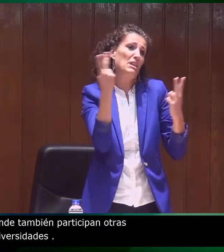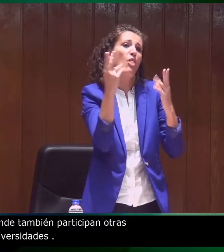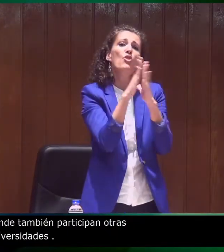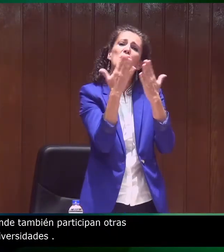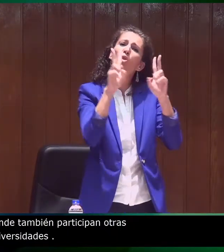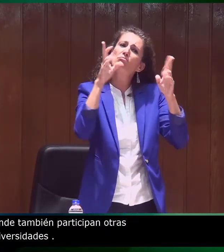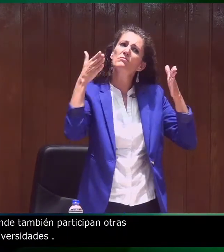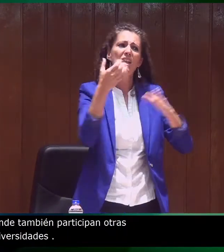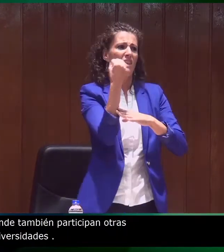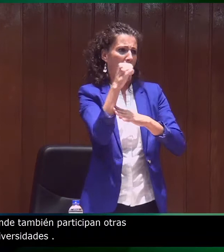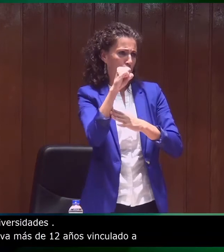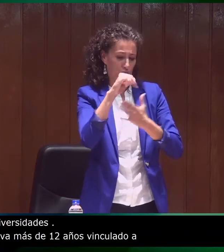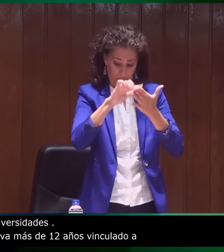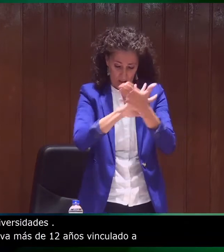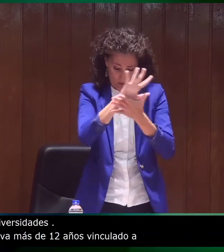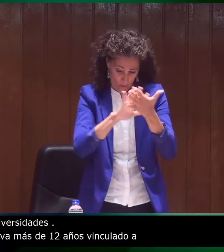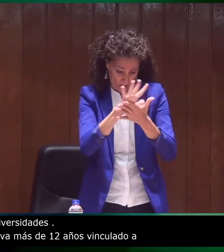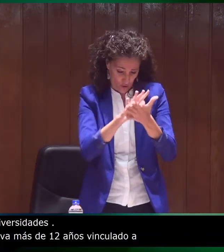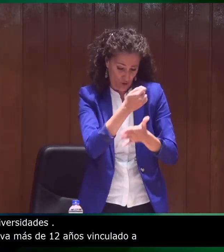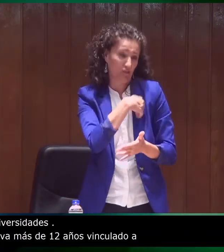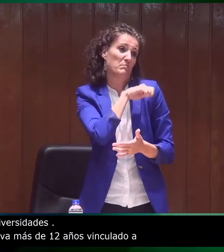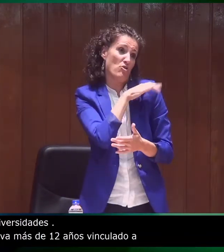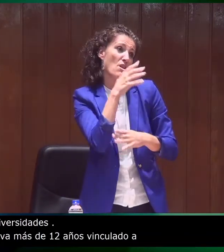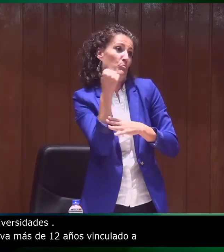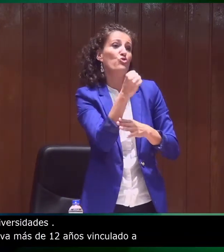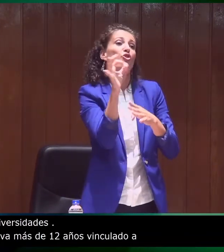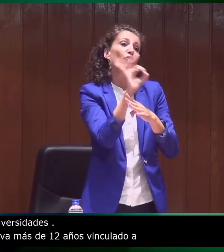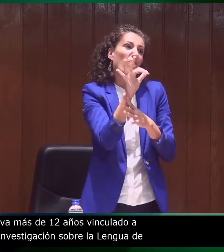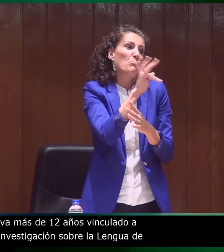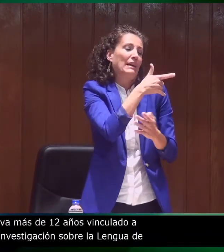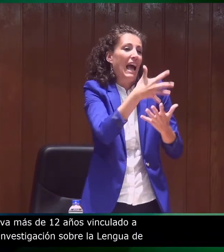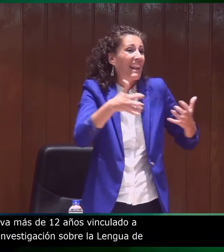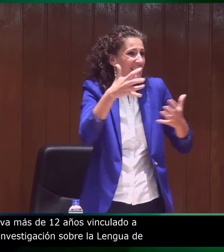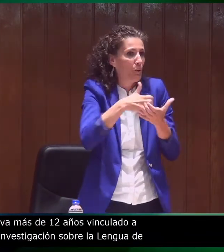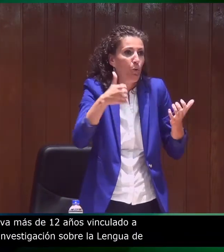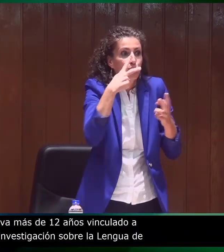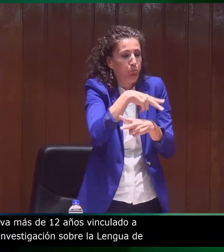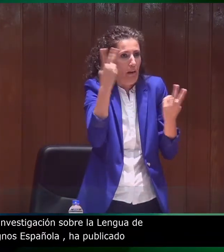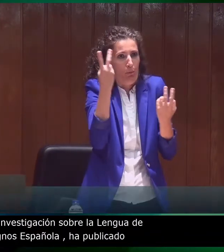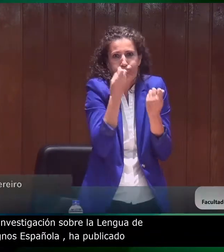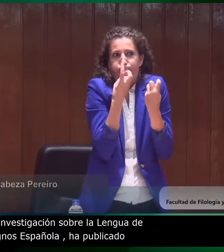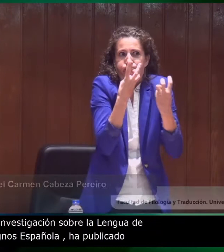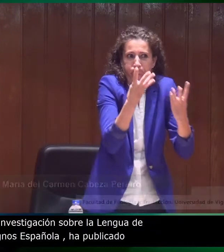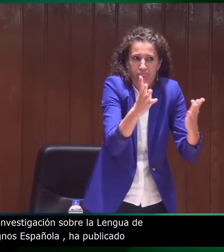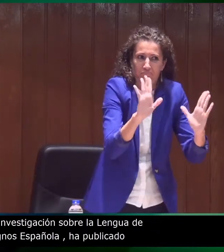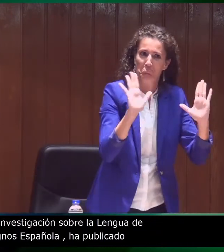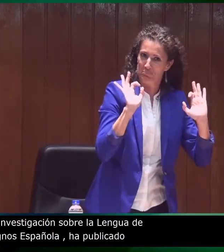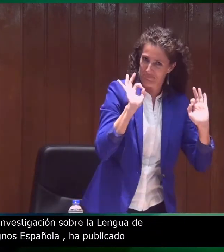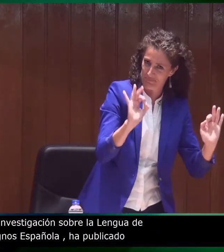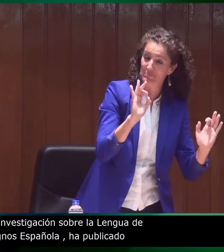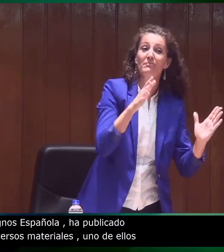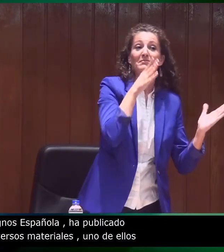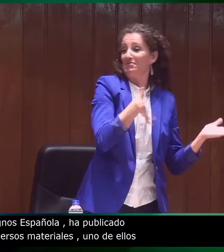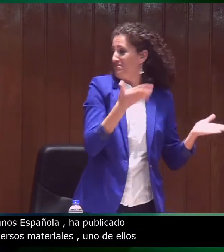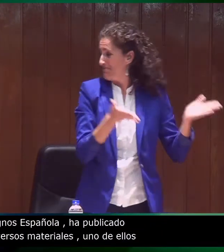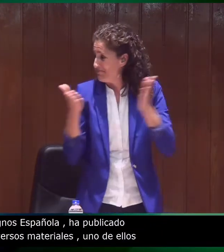lengua de signos española. Ha publicado diversos materiales, uno de ellos La Negación, de la LSE, con el apoyo de la Fundación CENSE y multitud de